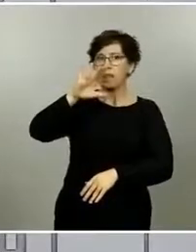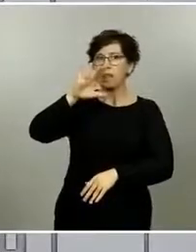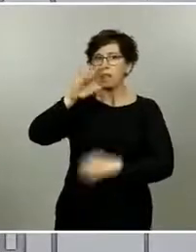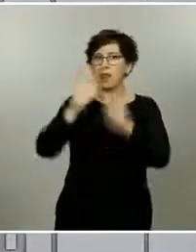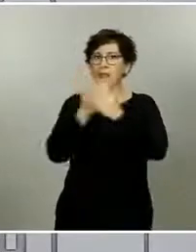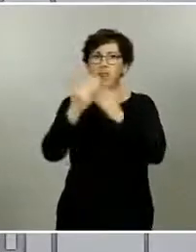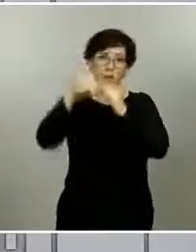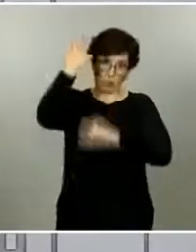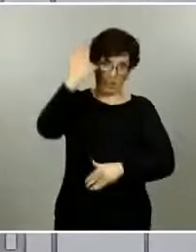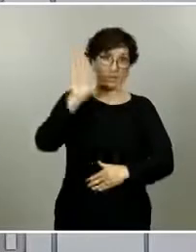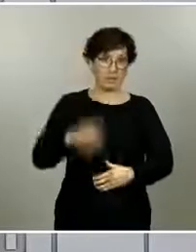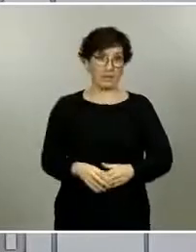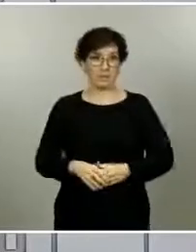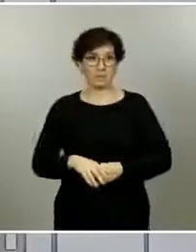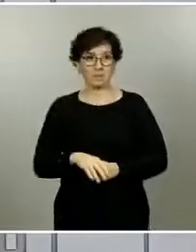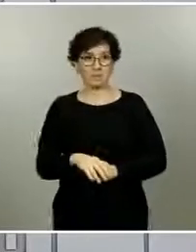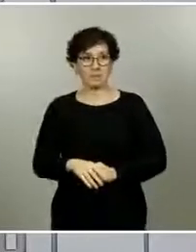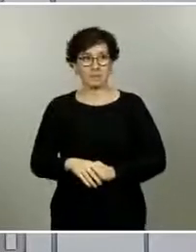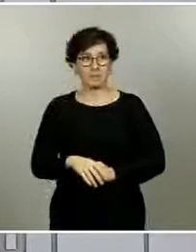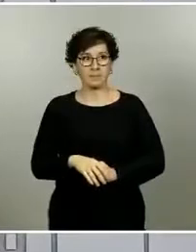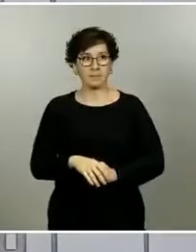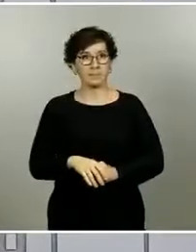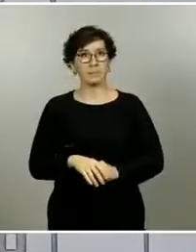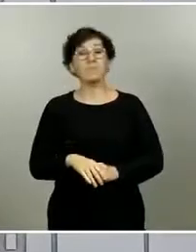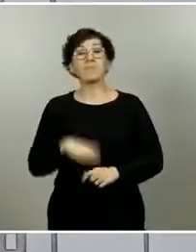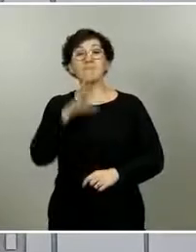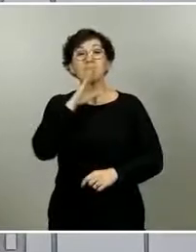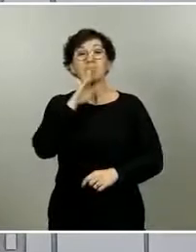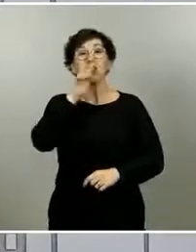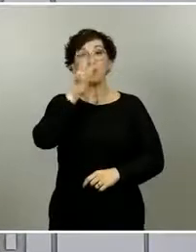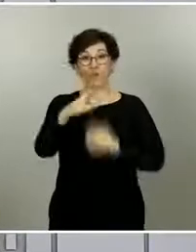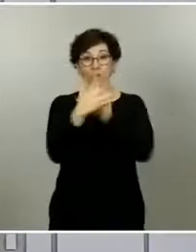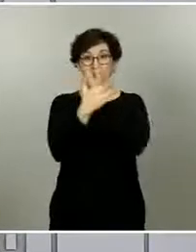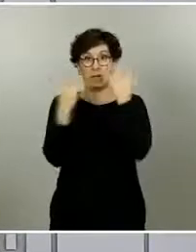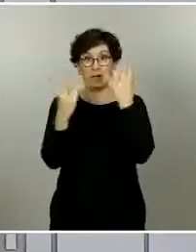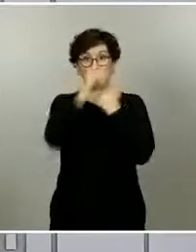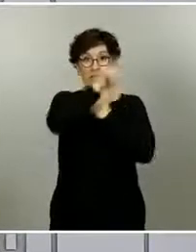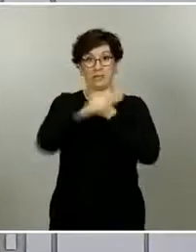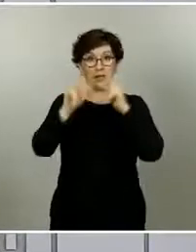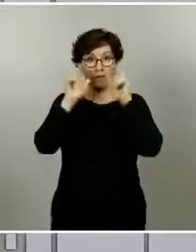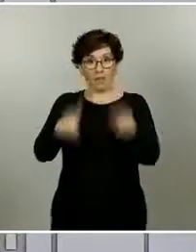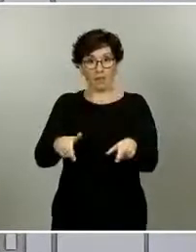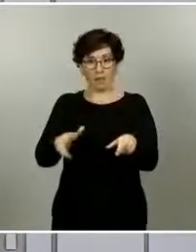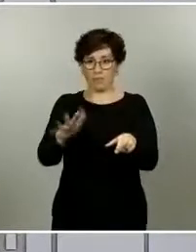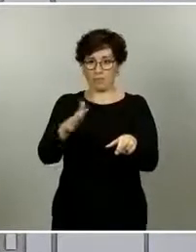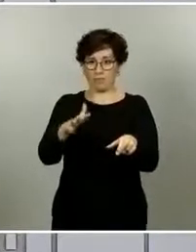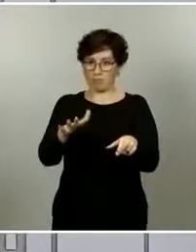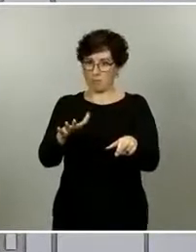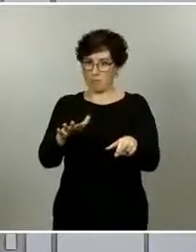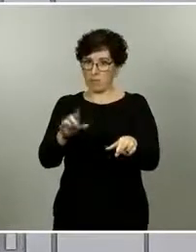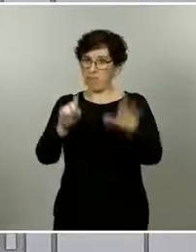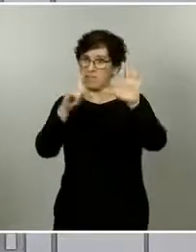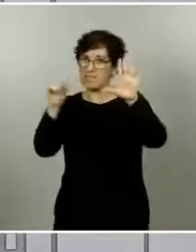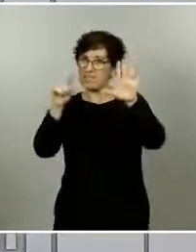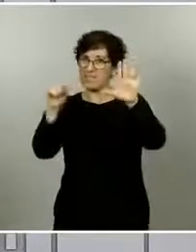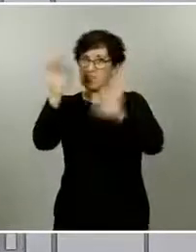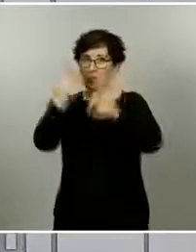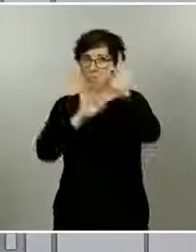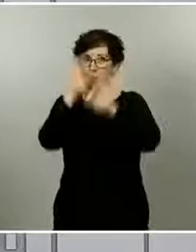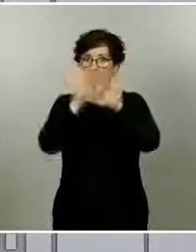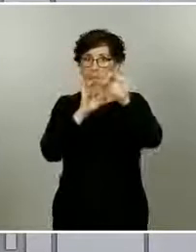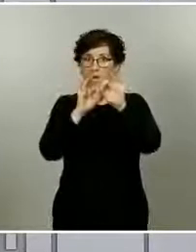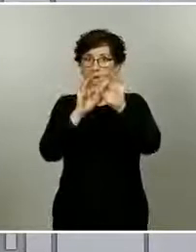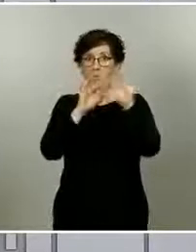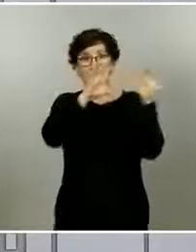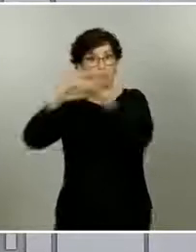más. Por lo tanto, yo creo que estos 217 fallecidos de los cuales cerca del 60% están